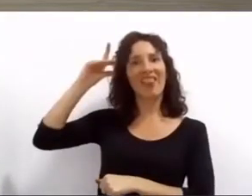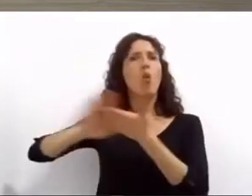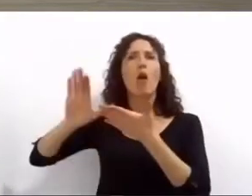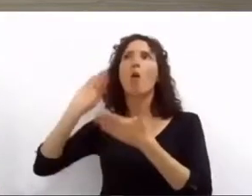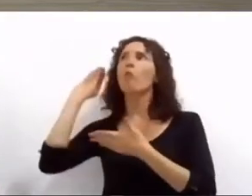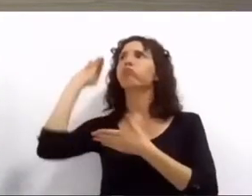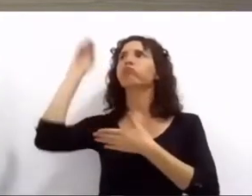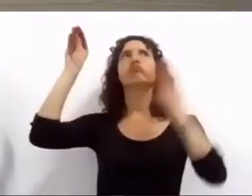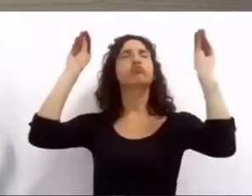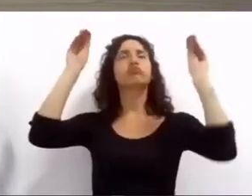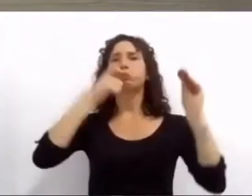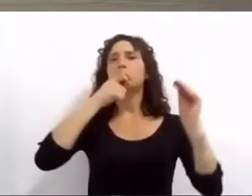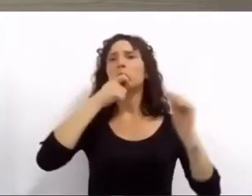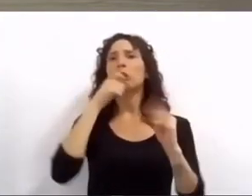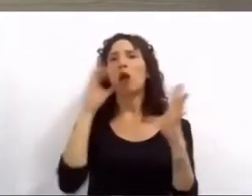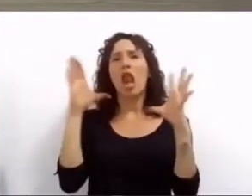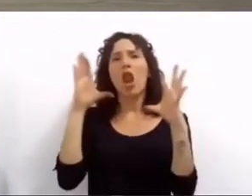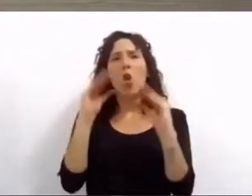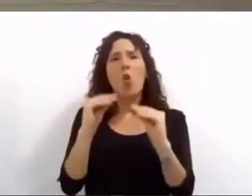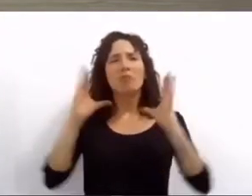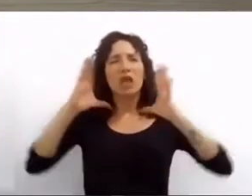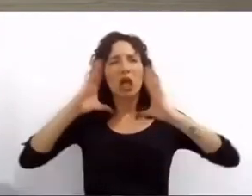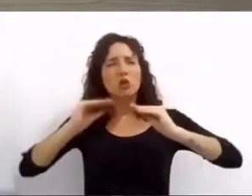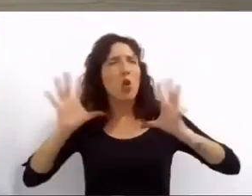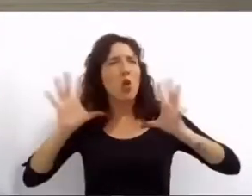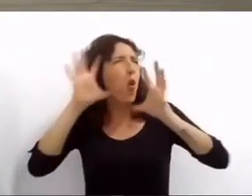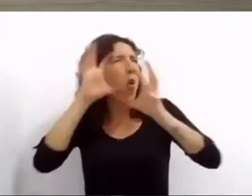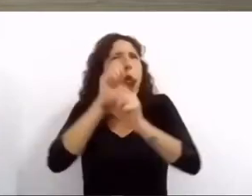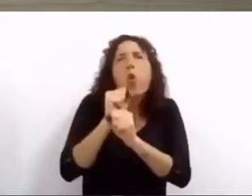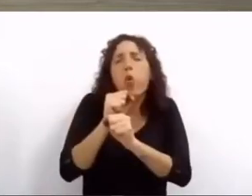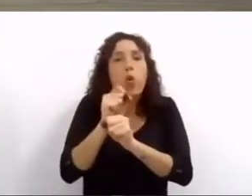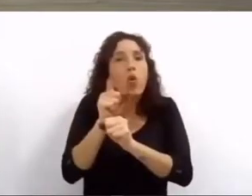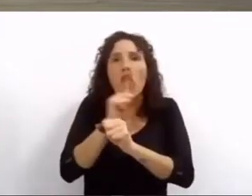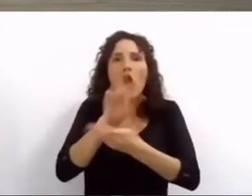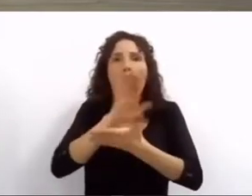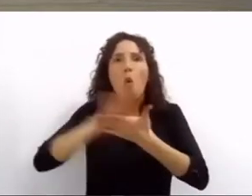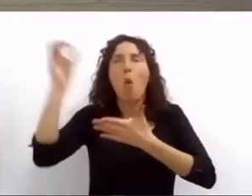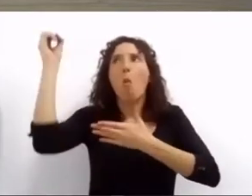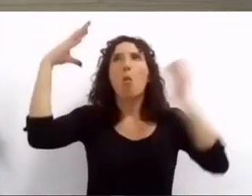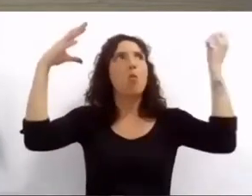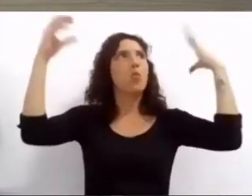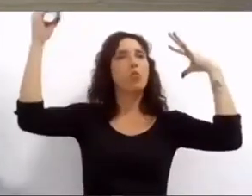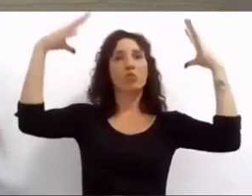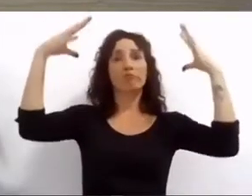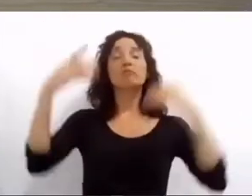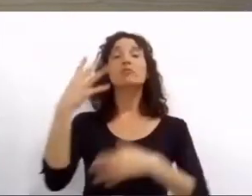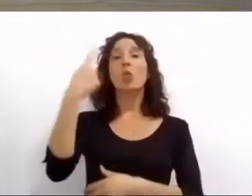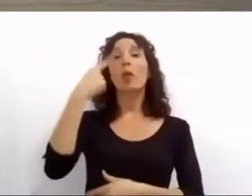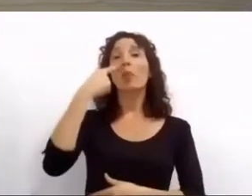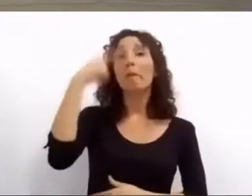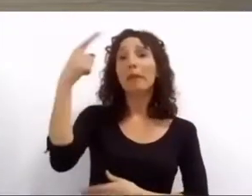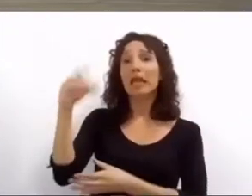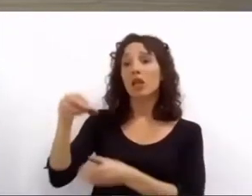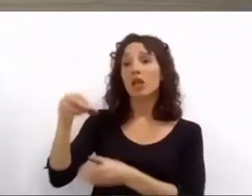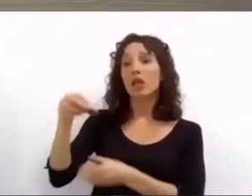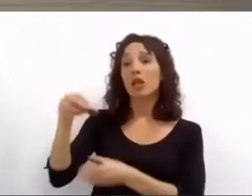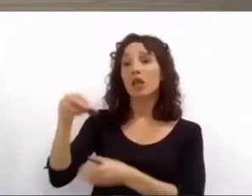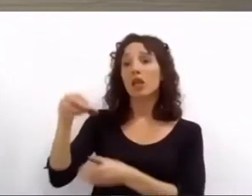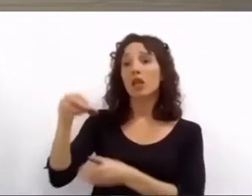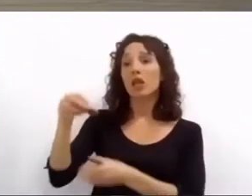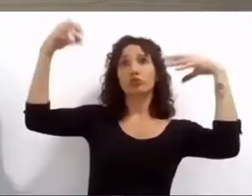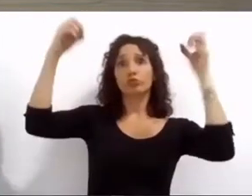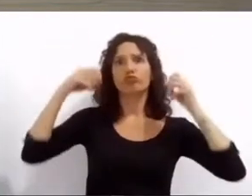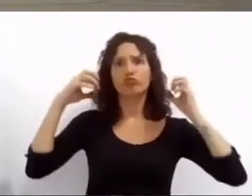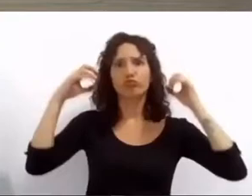inseguridad crece por la noche. 4.000 luminarias que se van a sumar a las más de 1.600 que pudimos colocar en